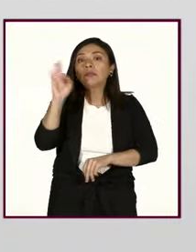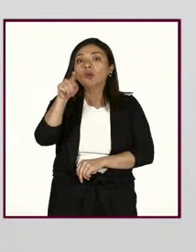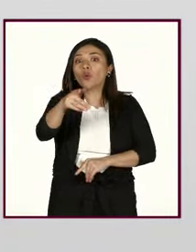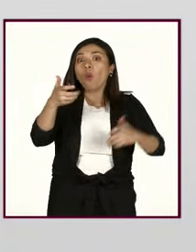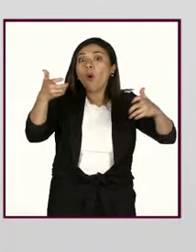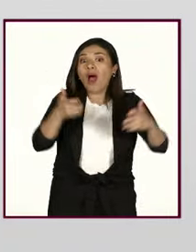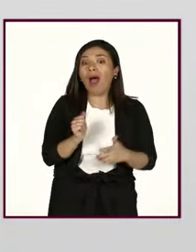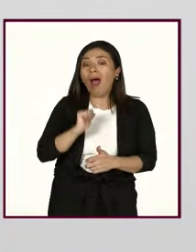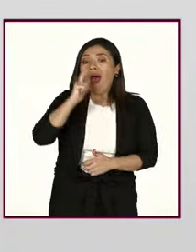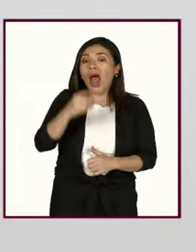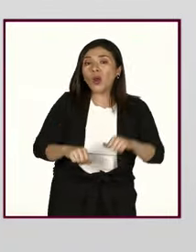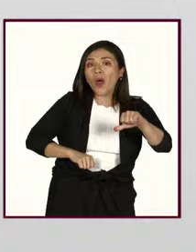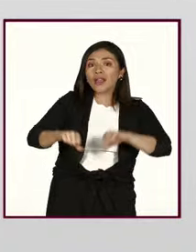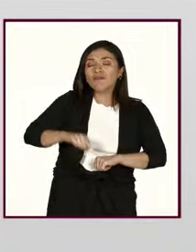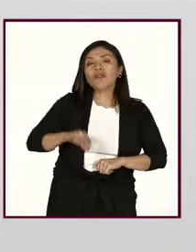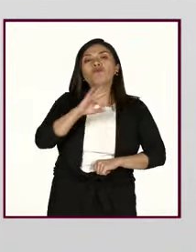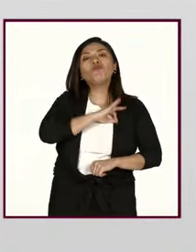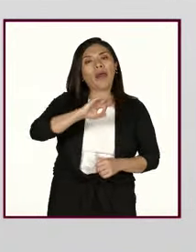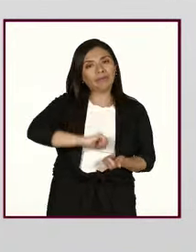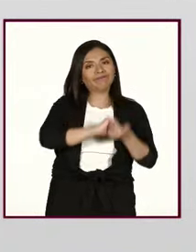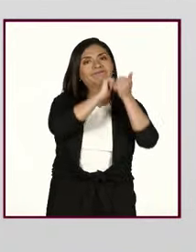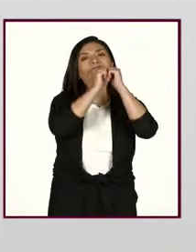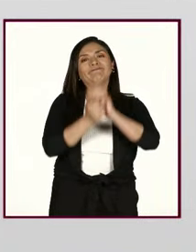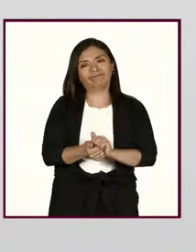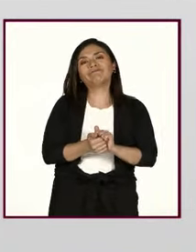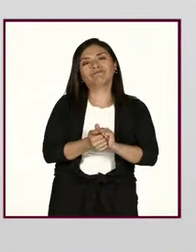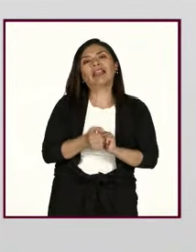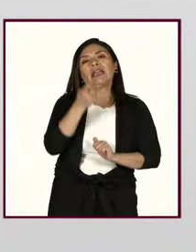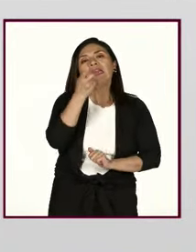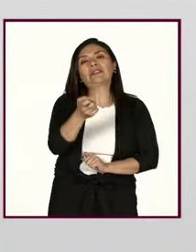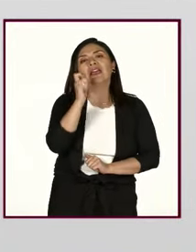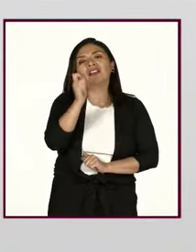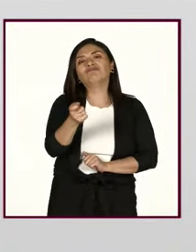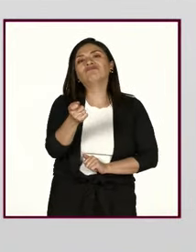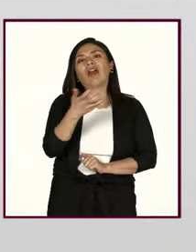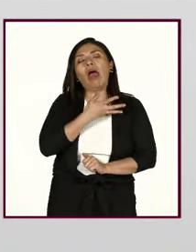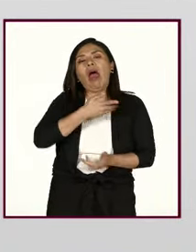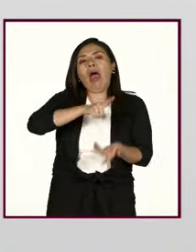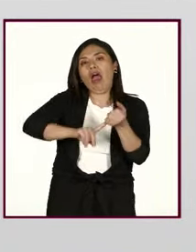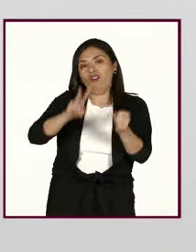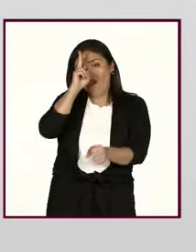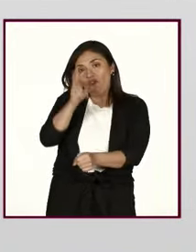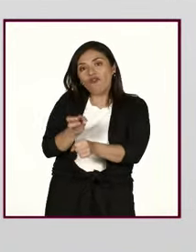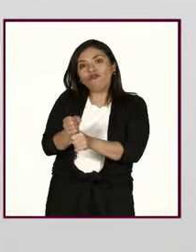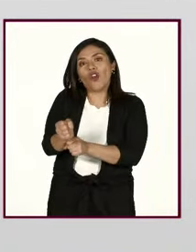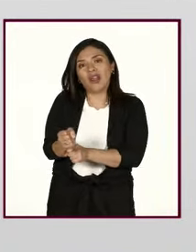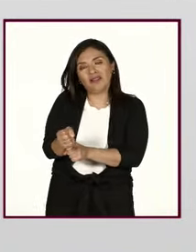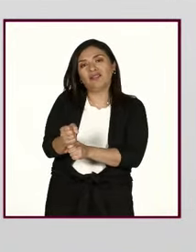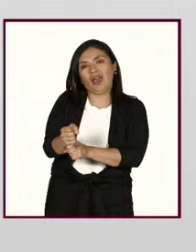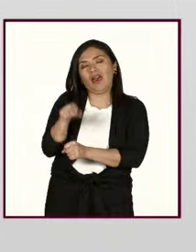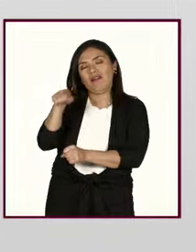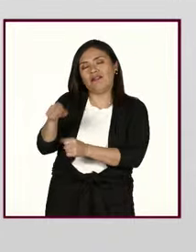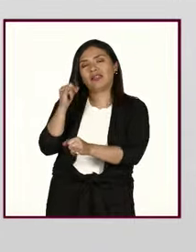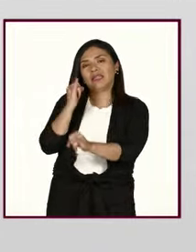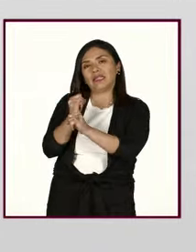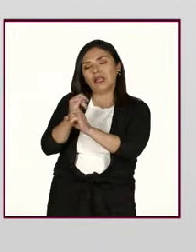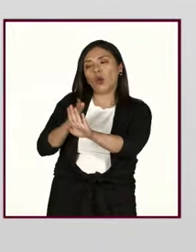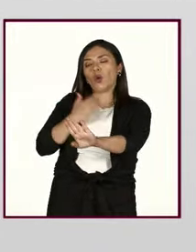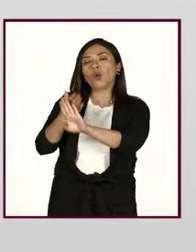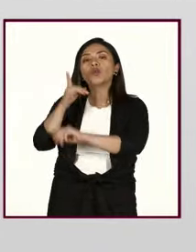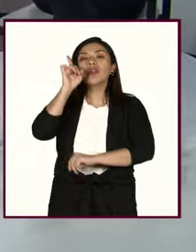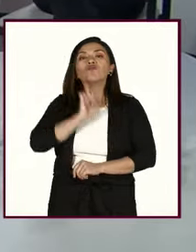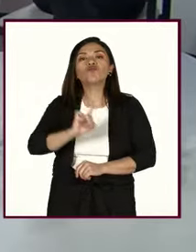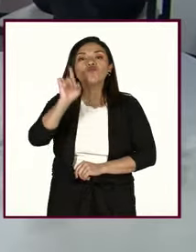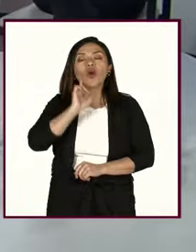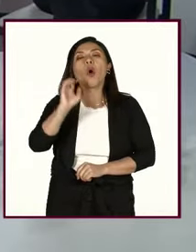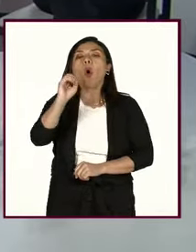y acciones que pueden llegar a ser manifestaciones de violencia mediática o digital en contra de las mujeres